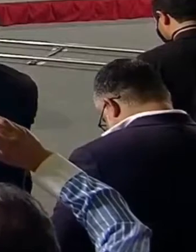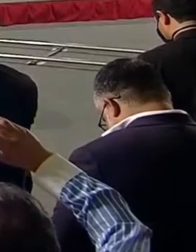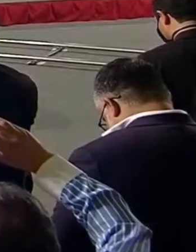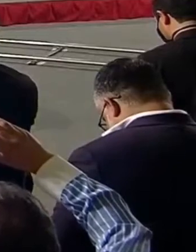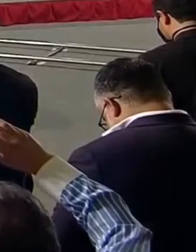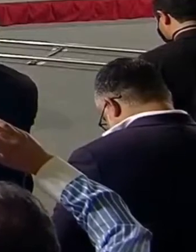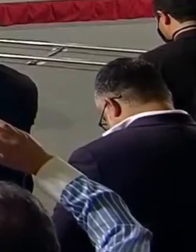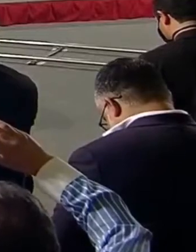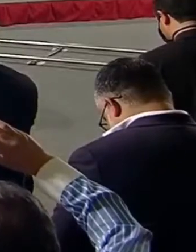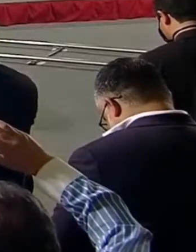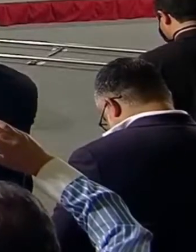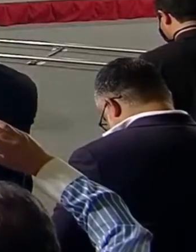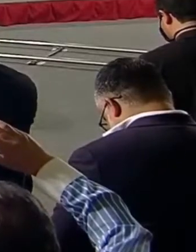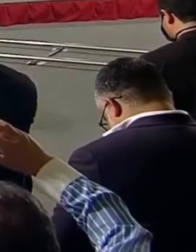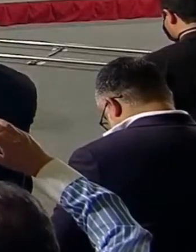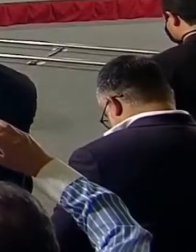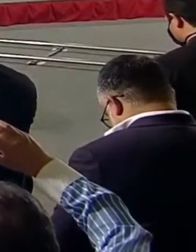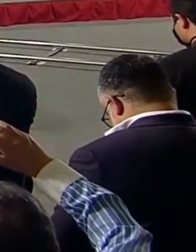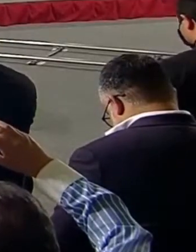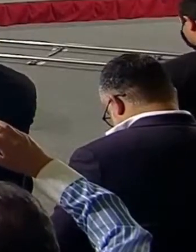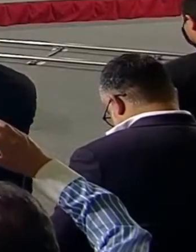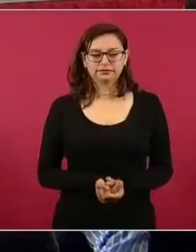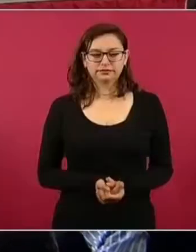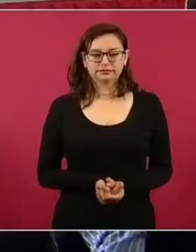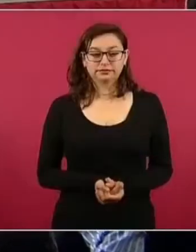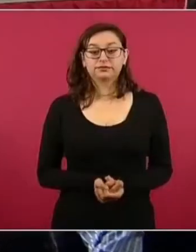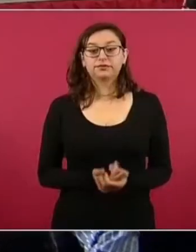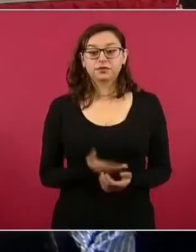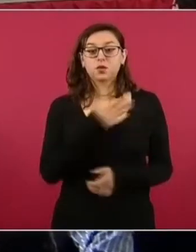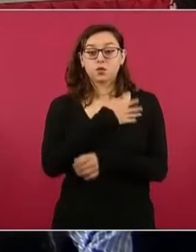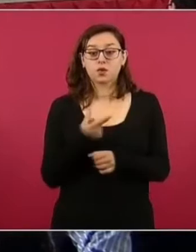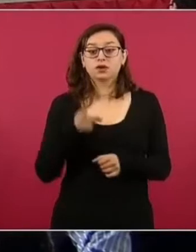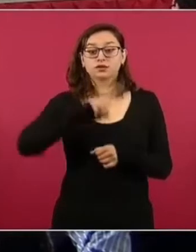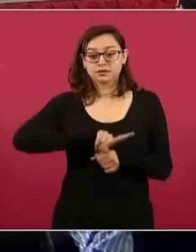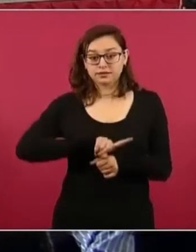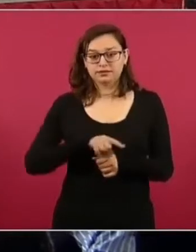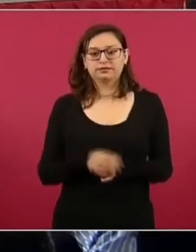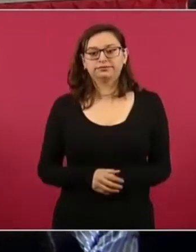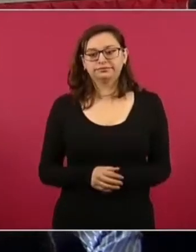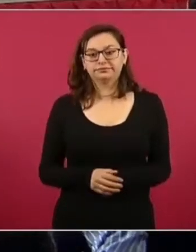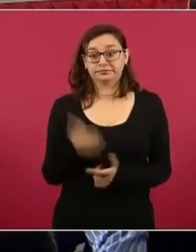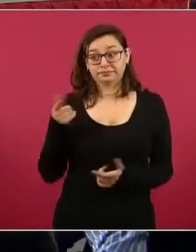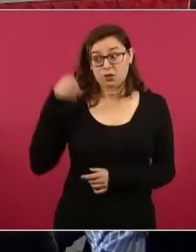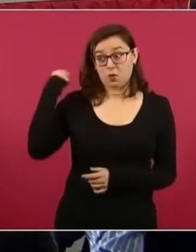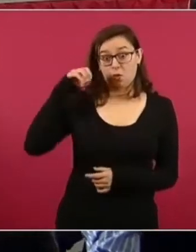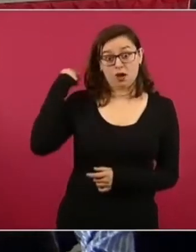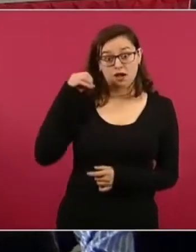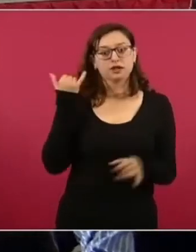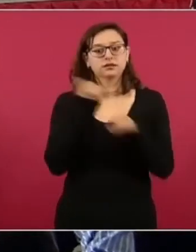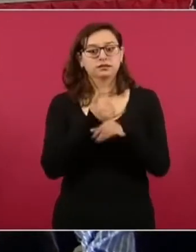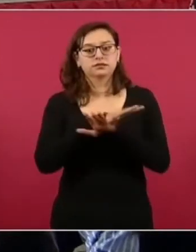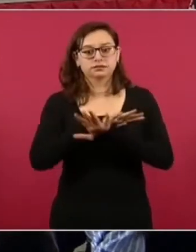Recibir el informe de Oaxaca y luego abrimos para preguntas y respuestas.